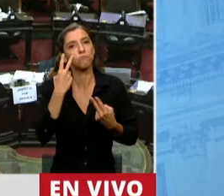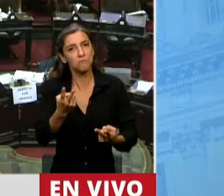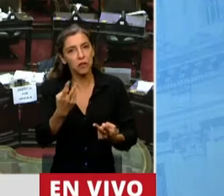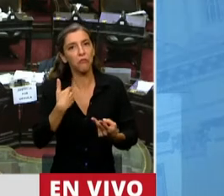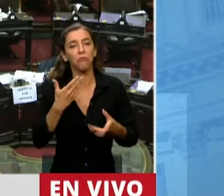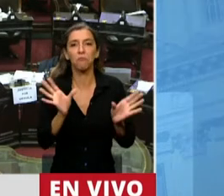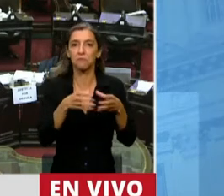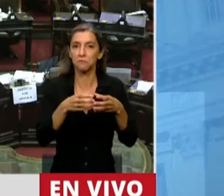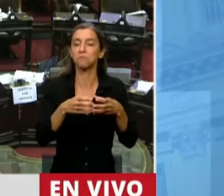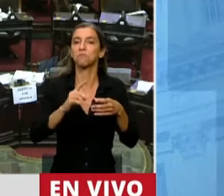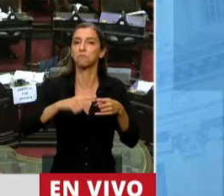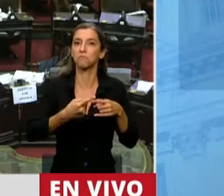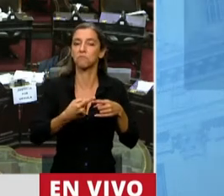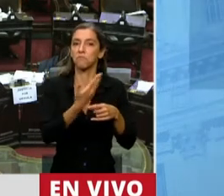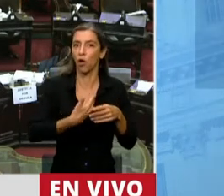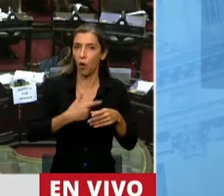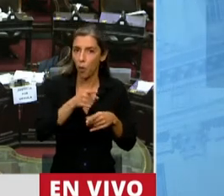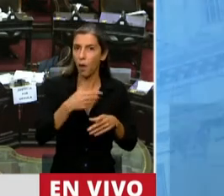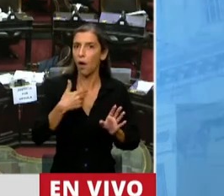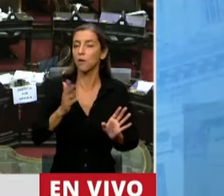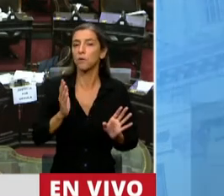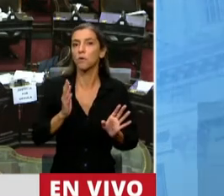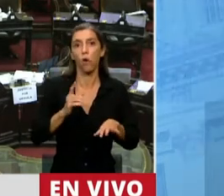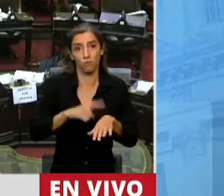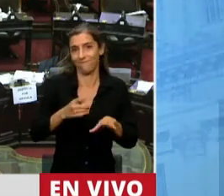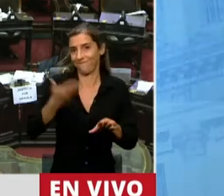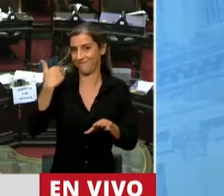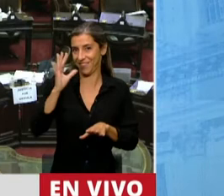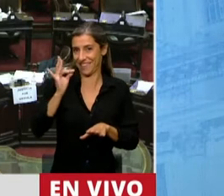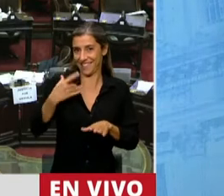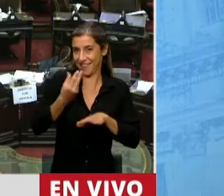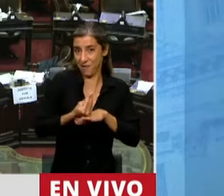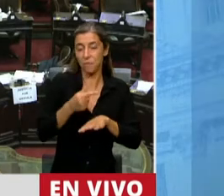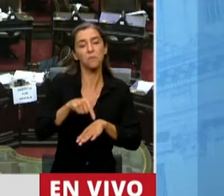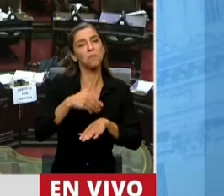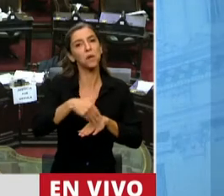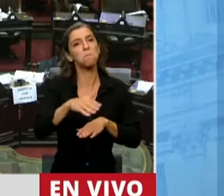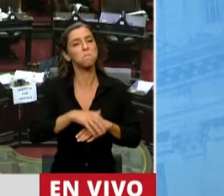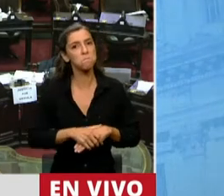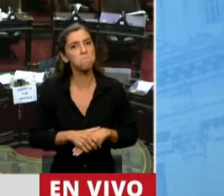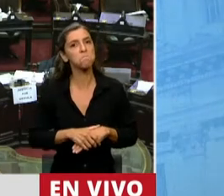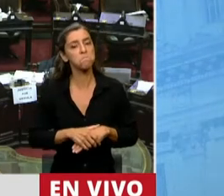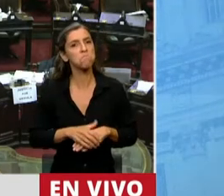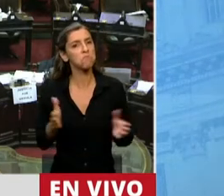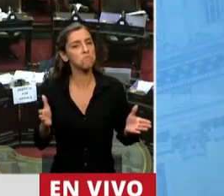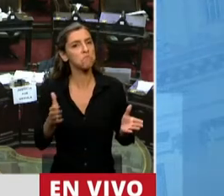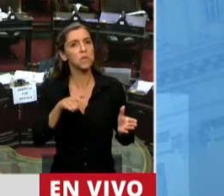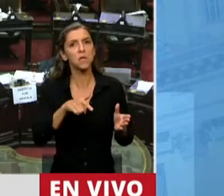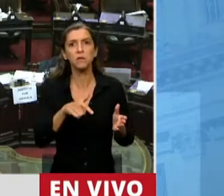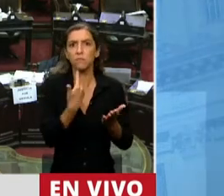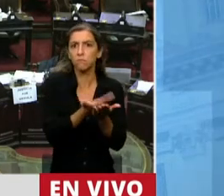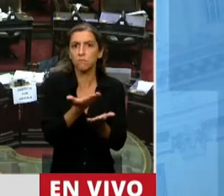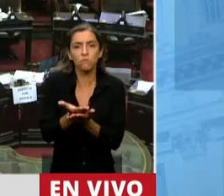oficialista y el Poder Ejecutivo que gobierna a partir del mes de diciembre del año pasado, porque tuvo la valentía de enviar estos